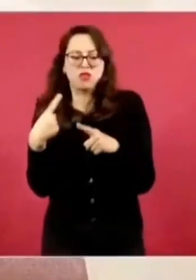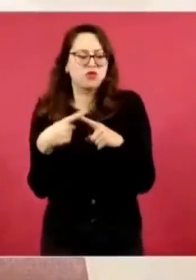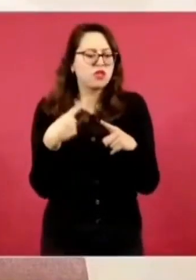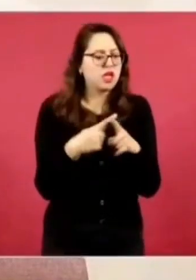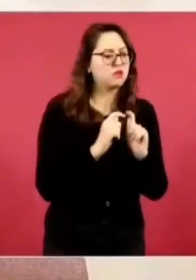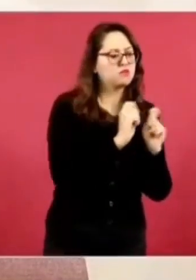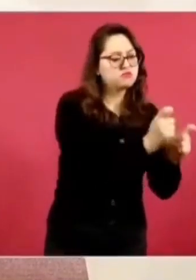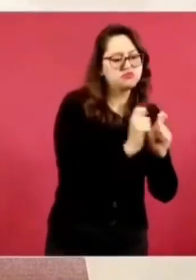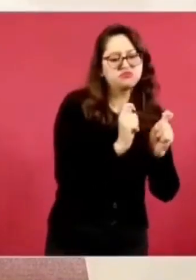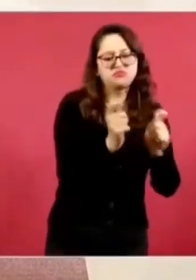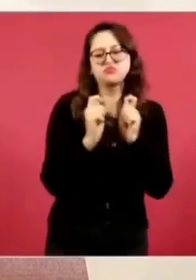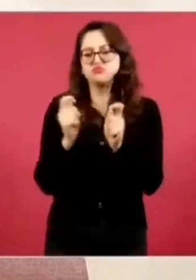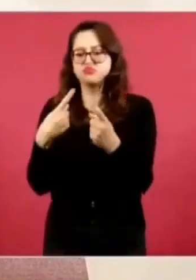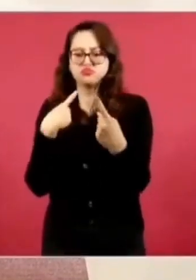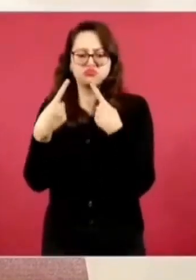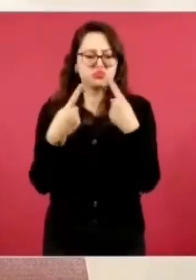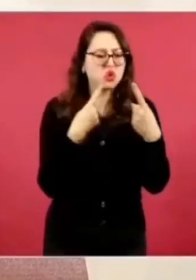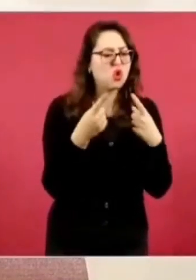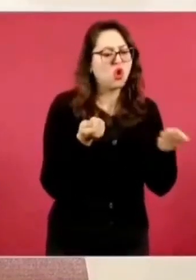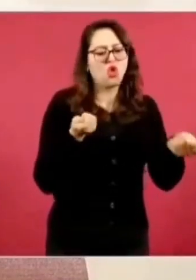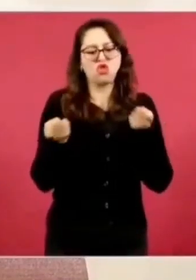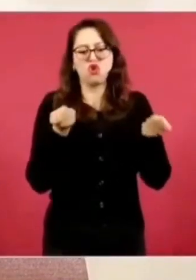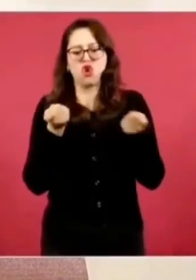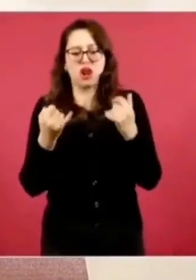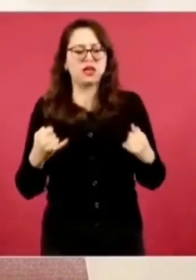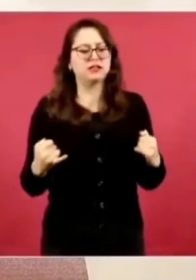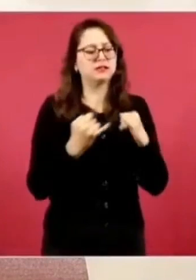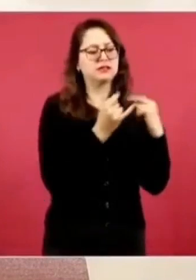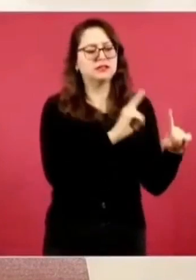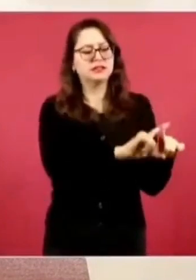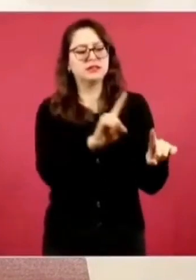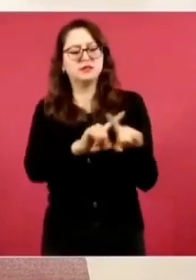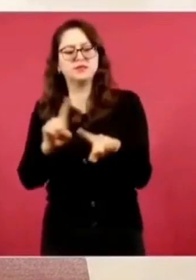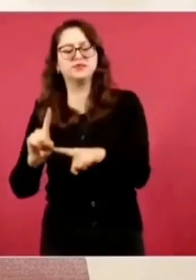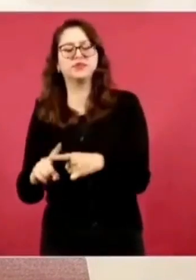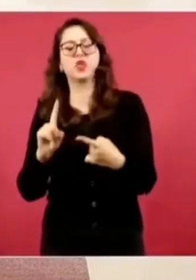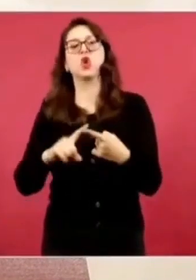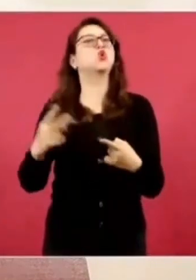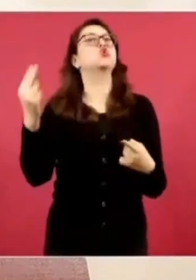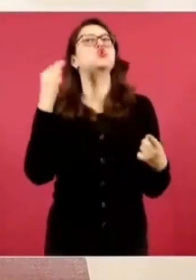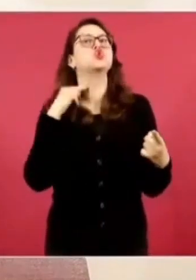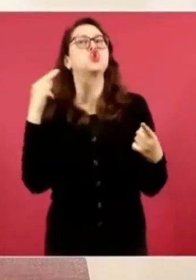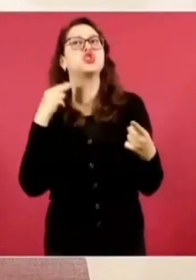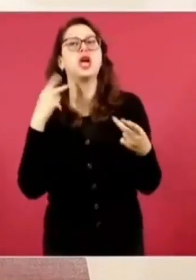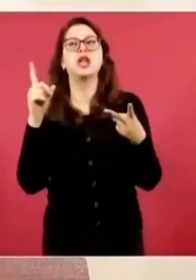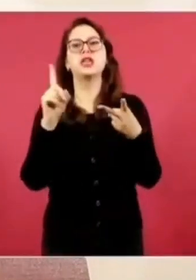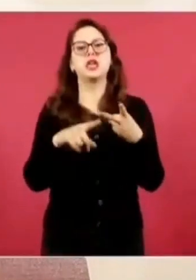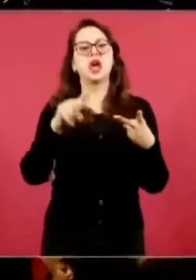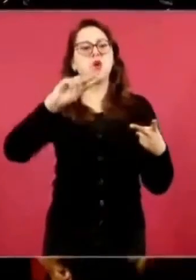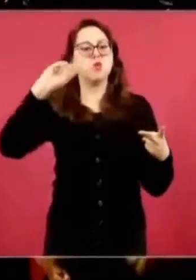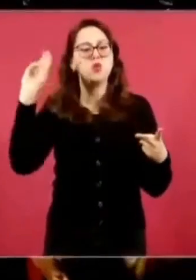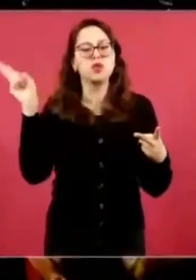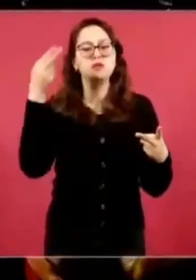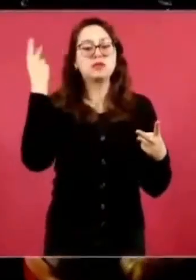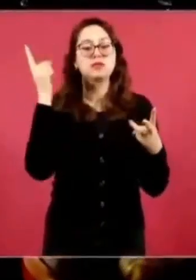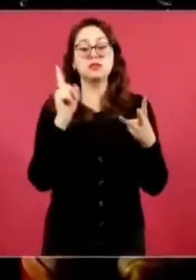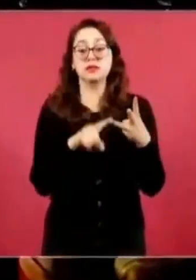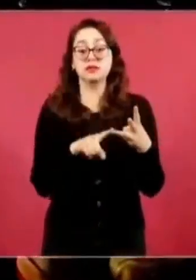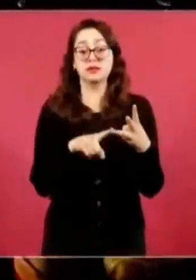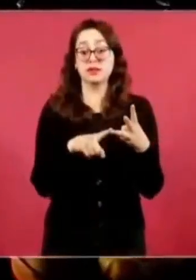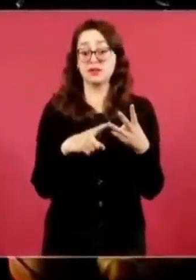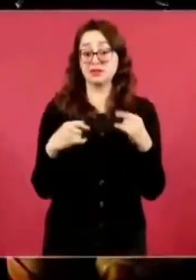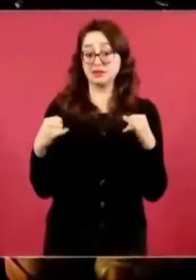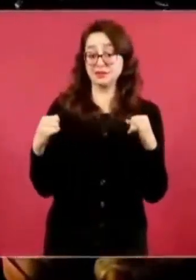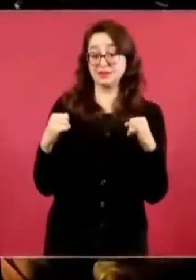las rectorías, notarías, pero ¿dónde está lo de